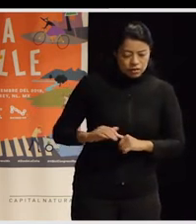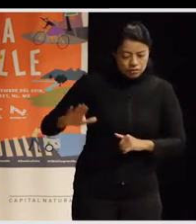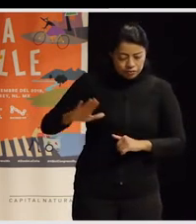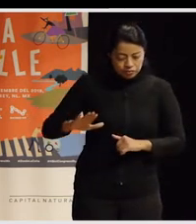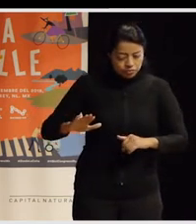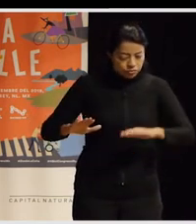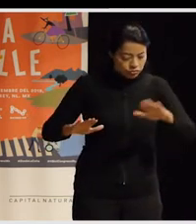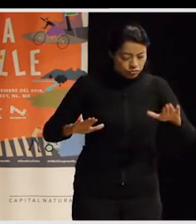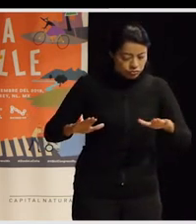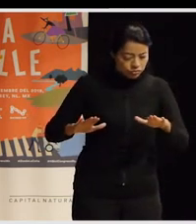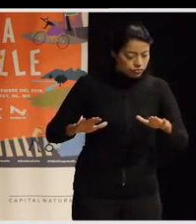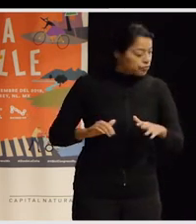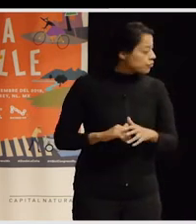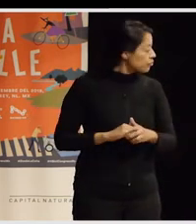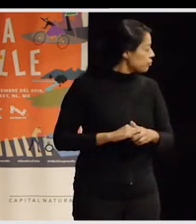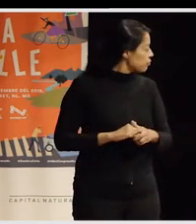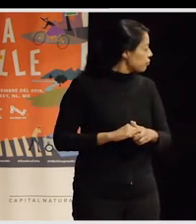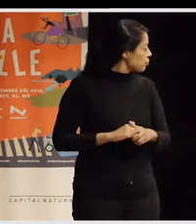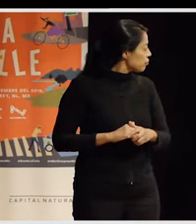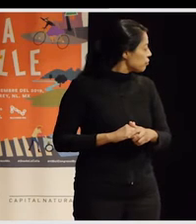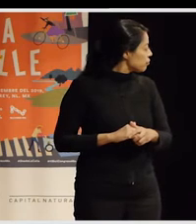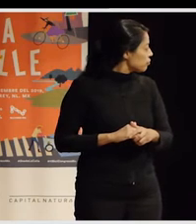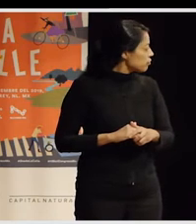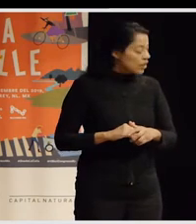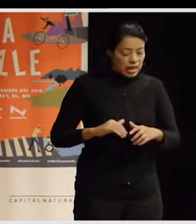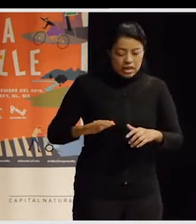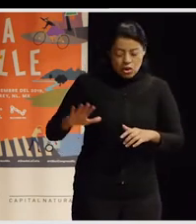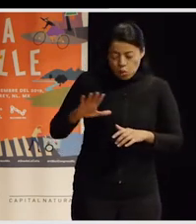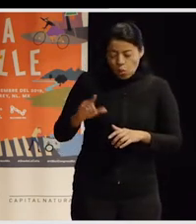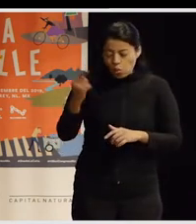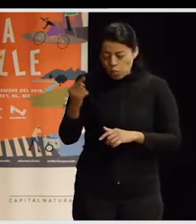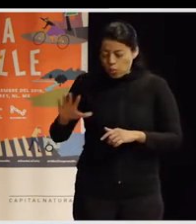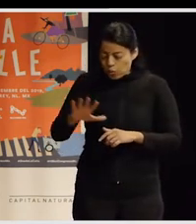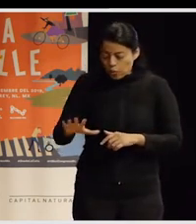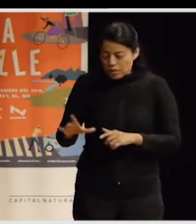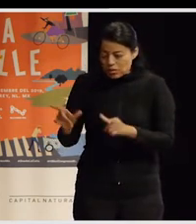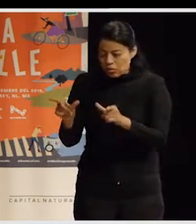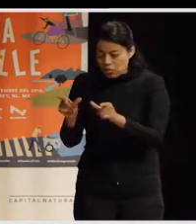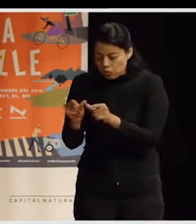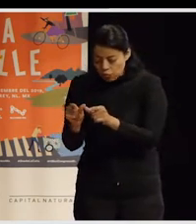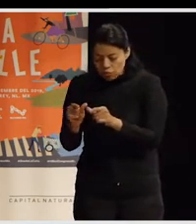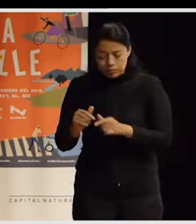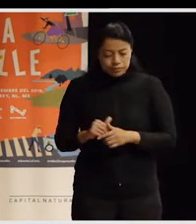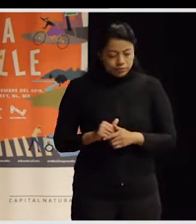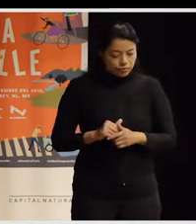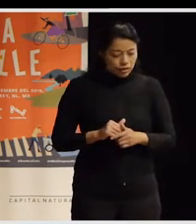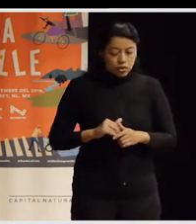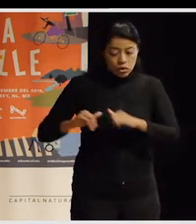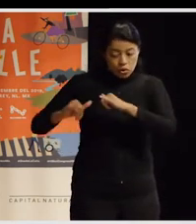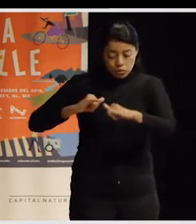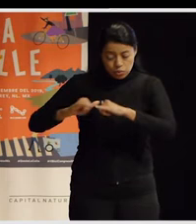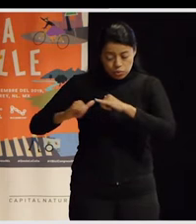es verdad que, bueno, esto es una especie como de, digamos, como de síntesis, ¿no?, de lo que nosotros entendemos que se reproduce, ¿no? O una es el mapa